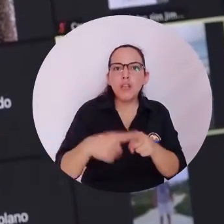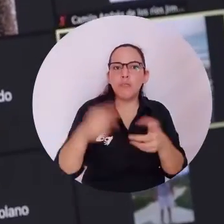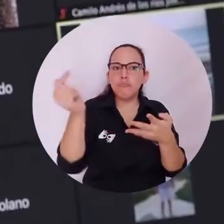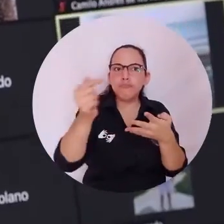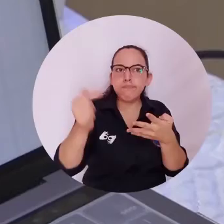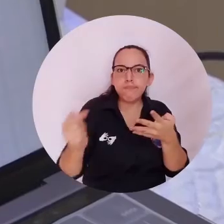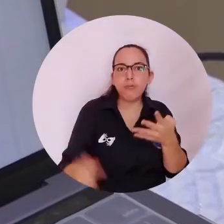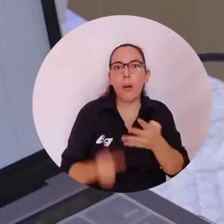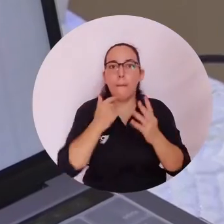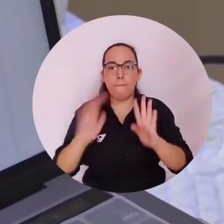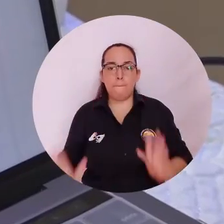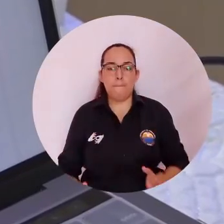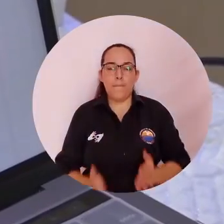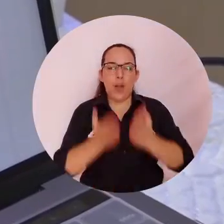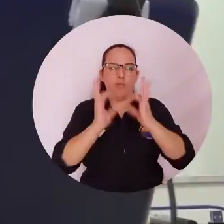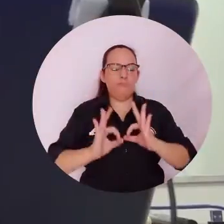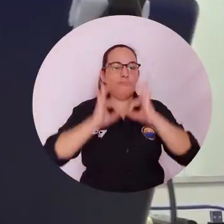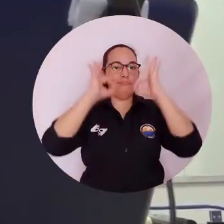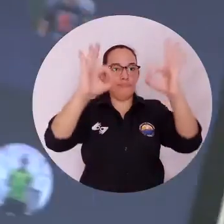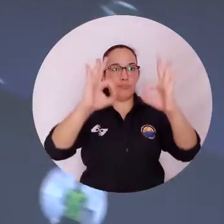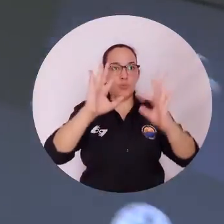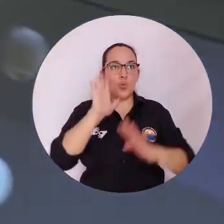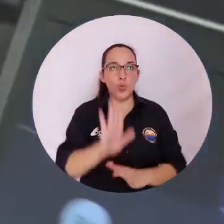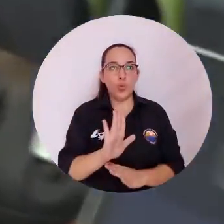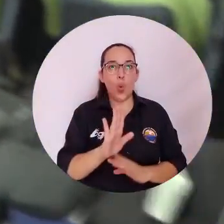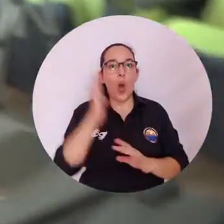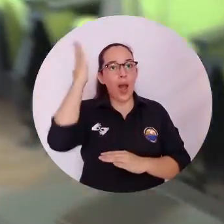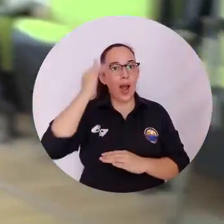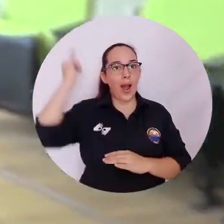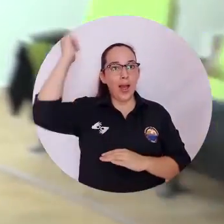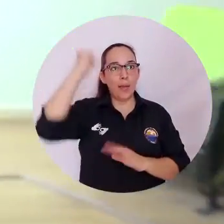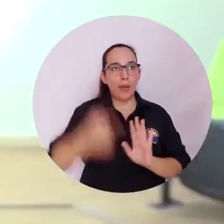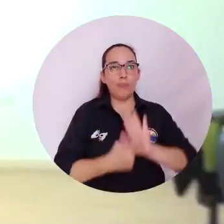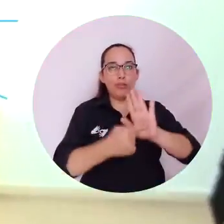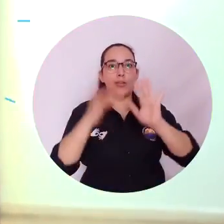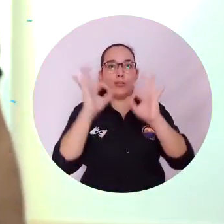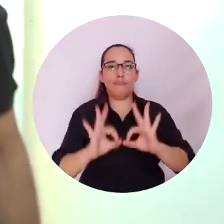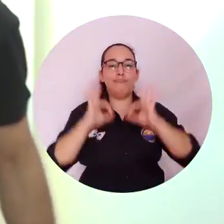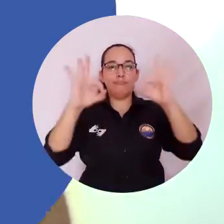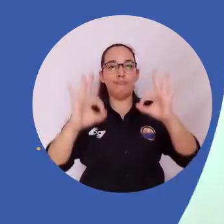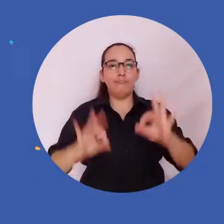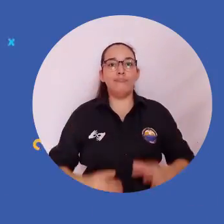distintos componentes para lograr un mejor desempeño que ratifique la calidad académica.